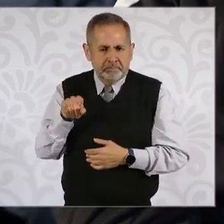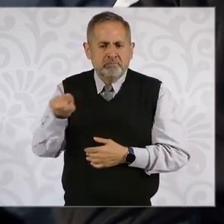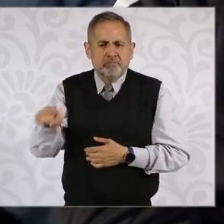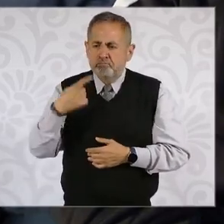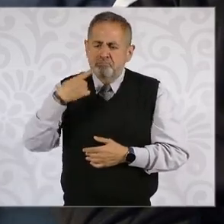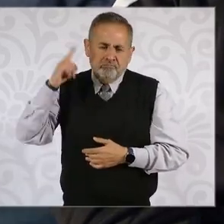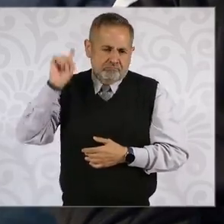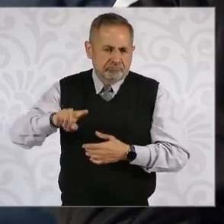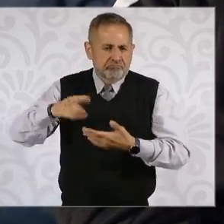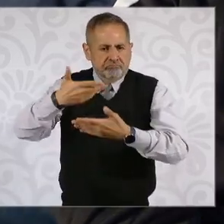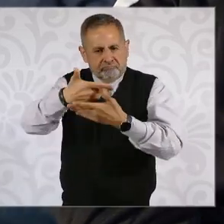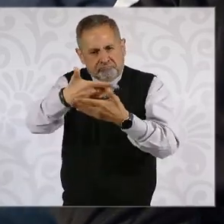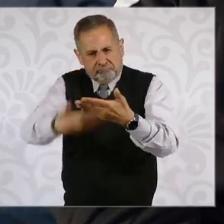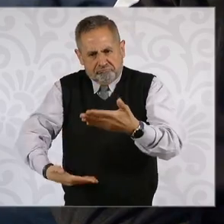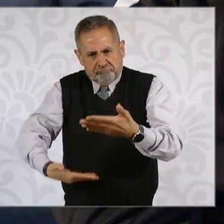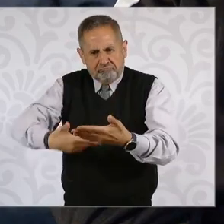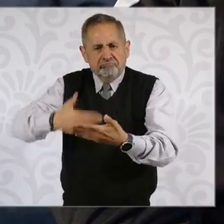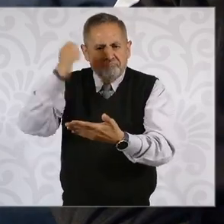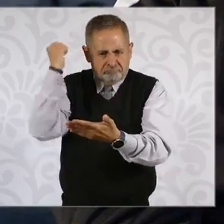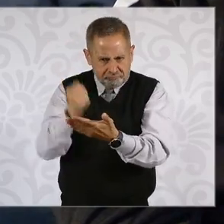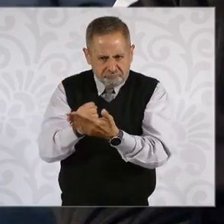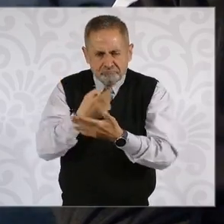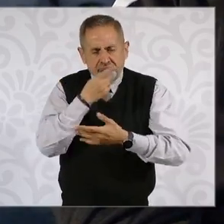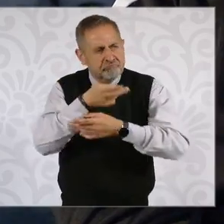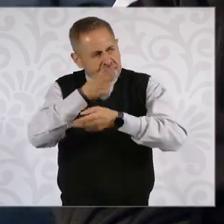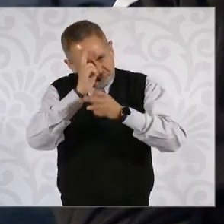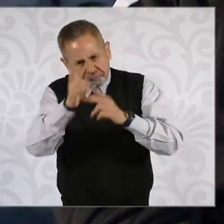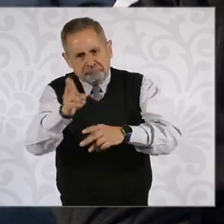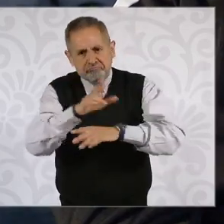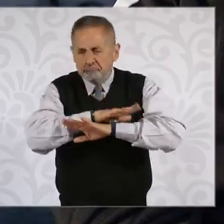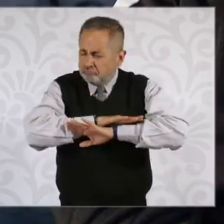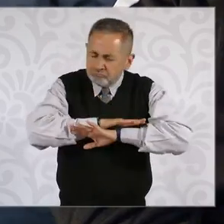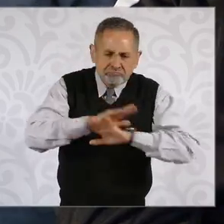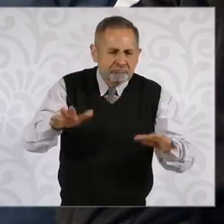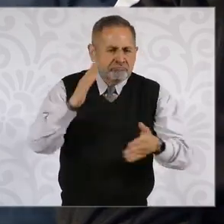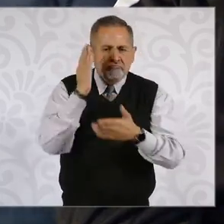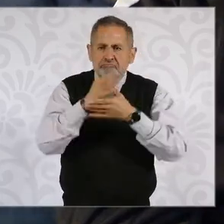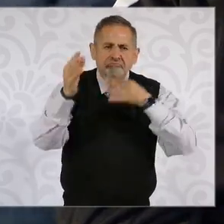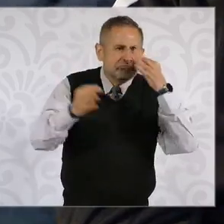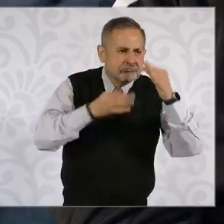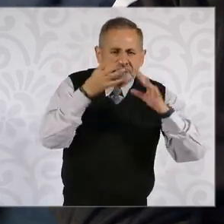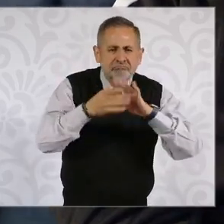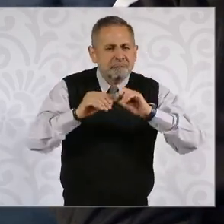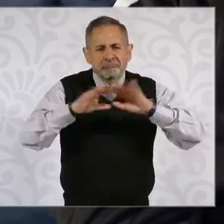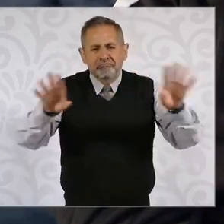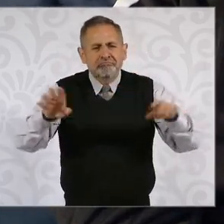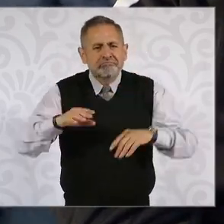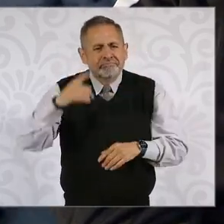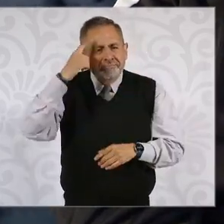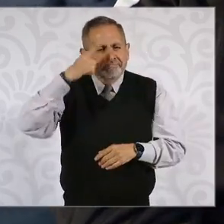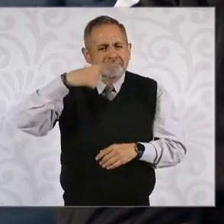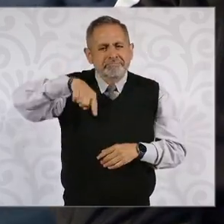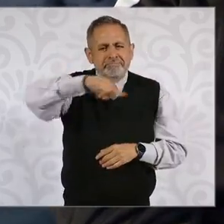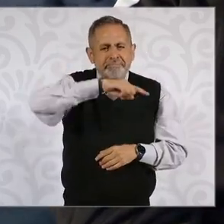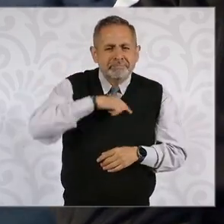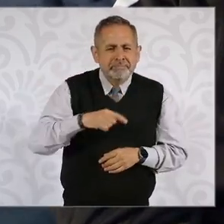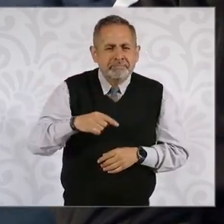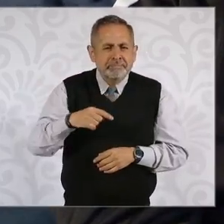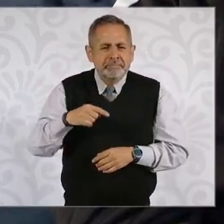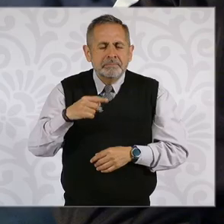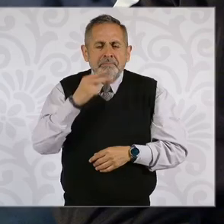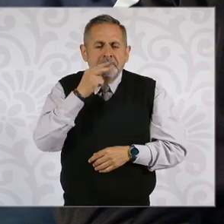por decreto, dijo que se prohibía la comercialización, la publicidad de los productos de tabaco